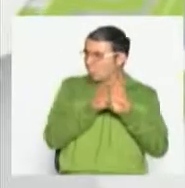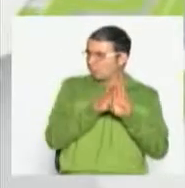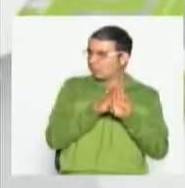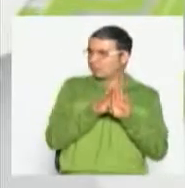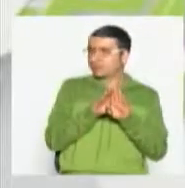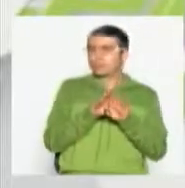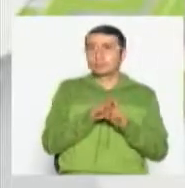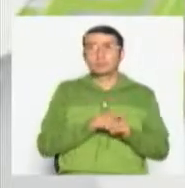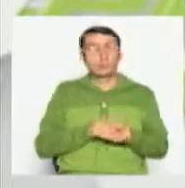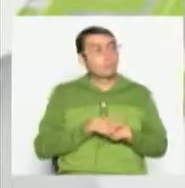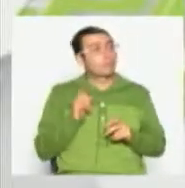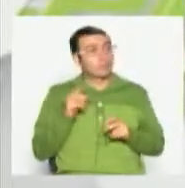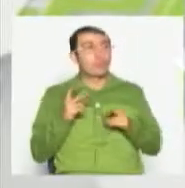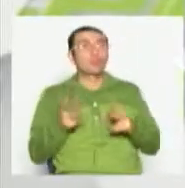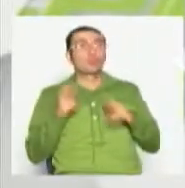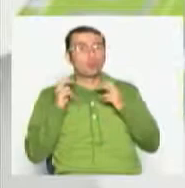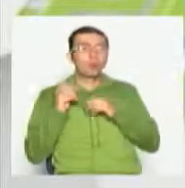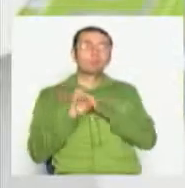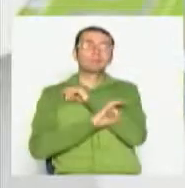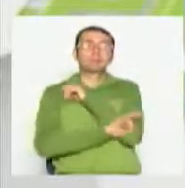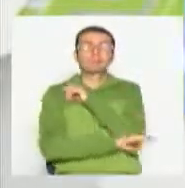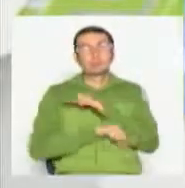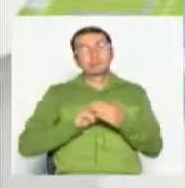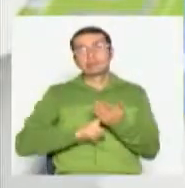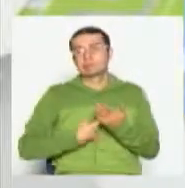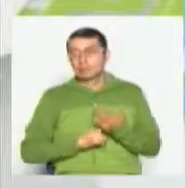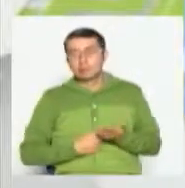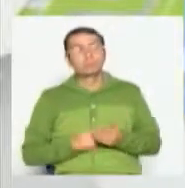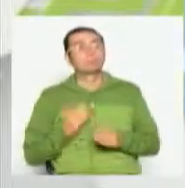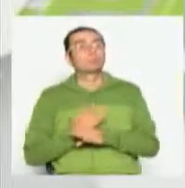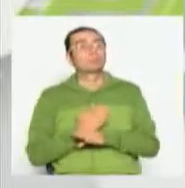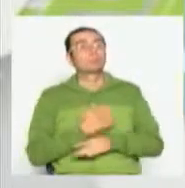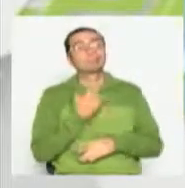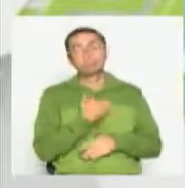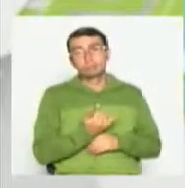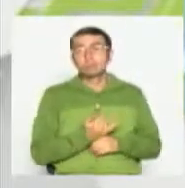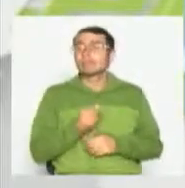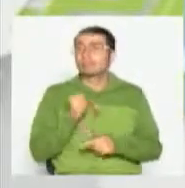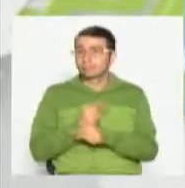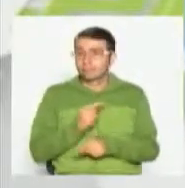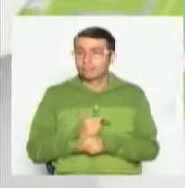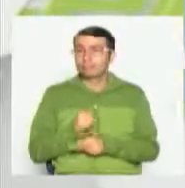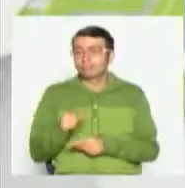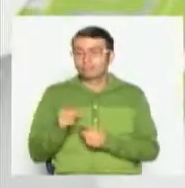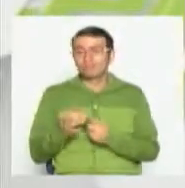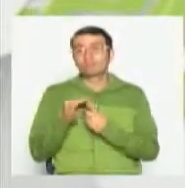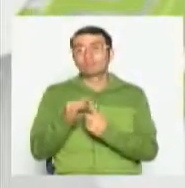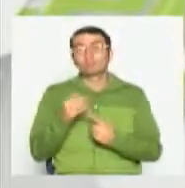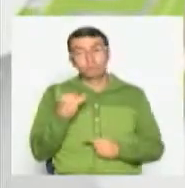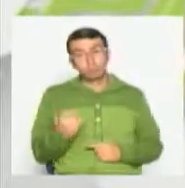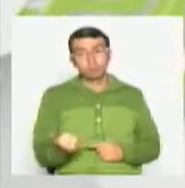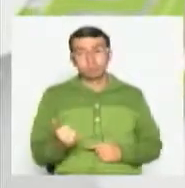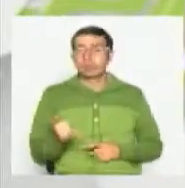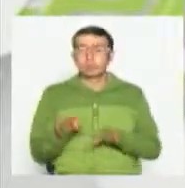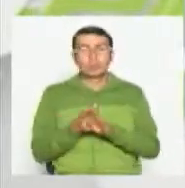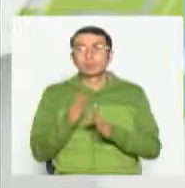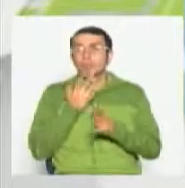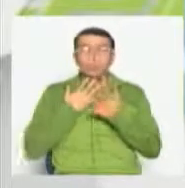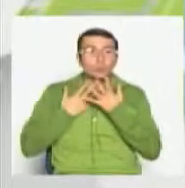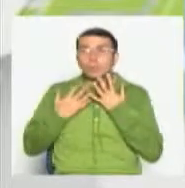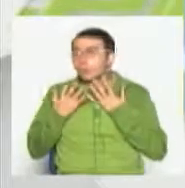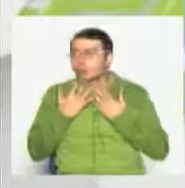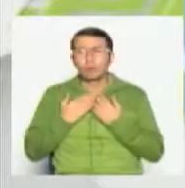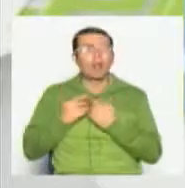dentro de los nuevos trastornos psicológicos se ve hoy en día y está catalogado como una adicción. Hay